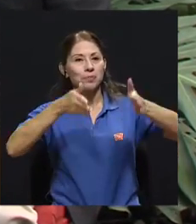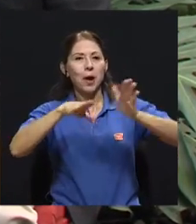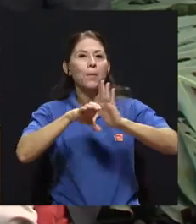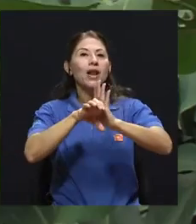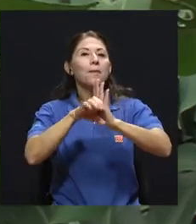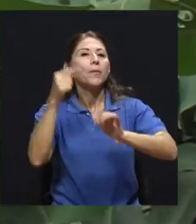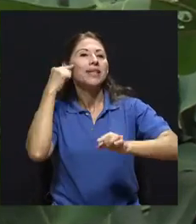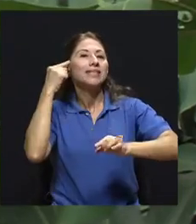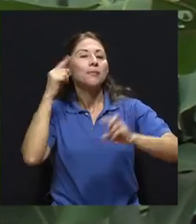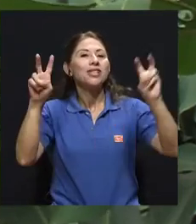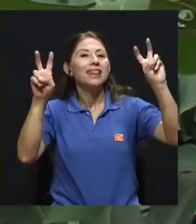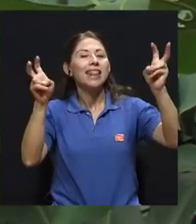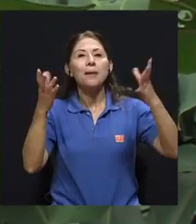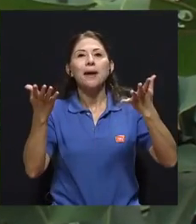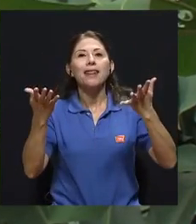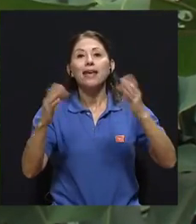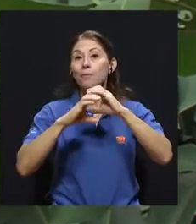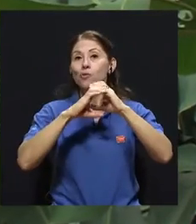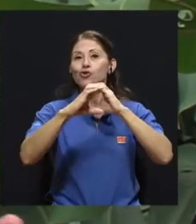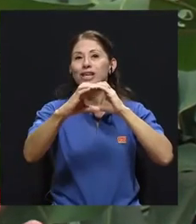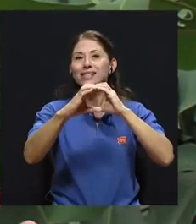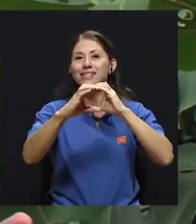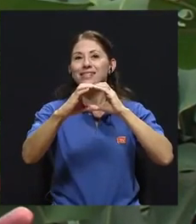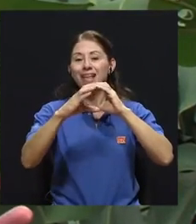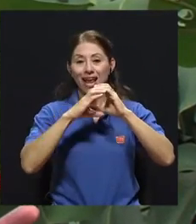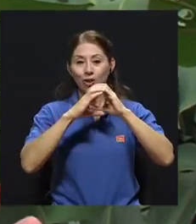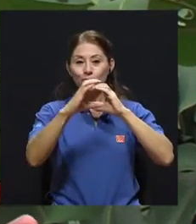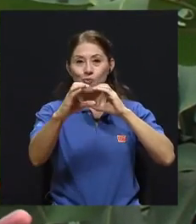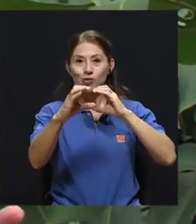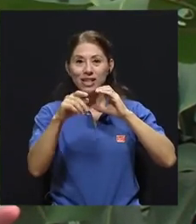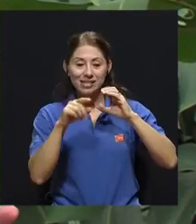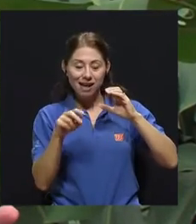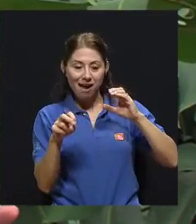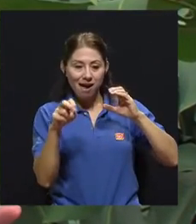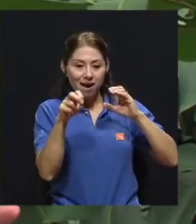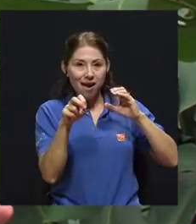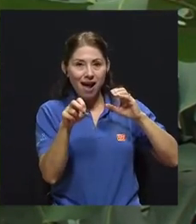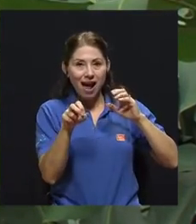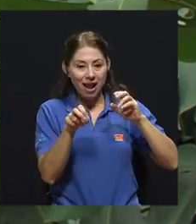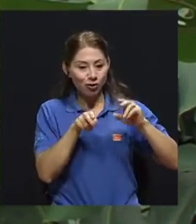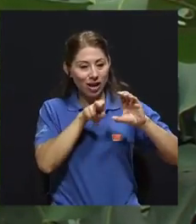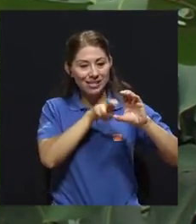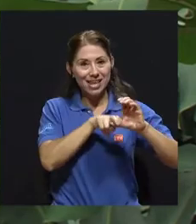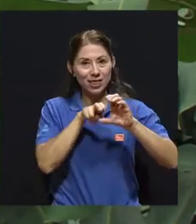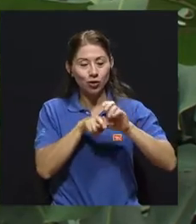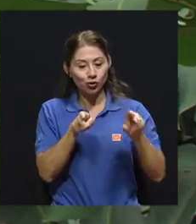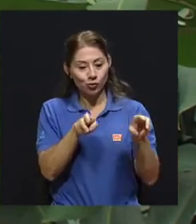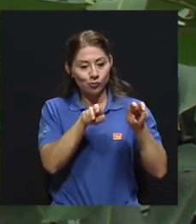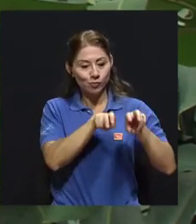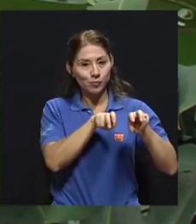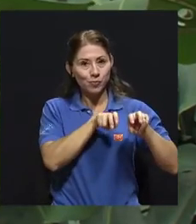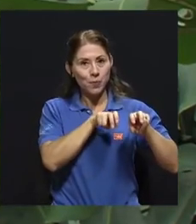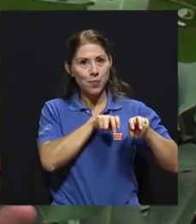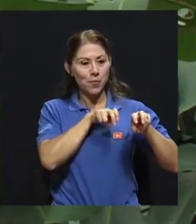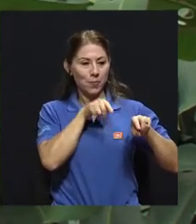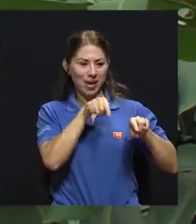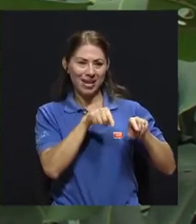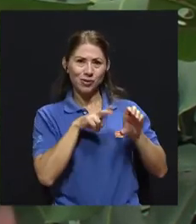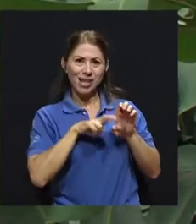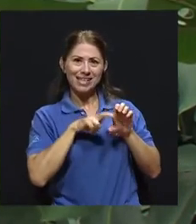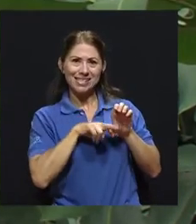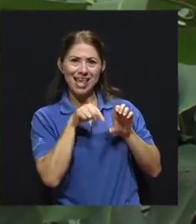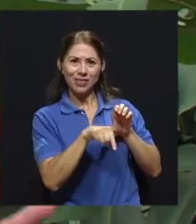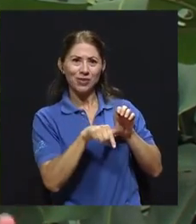¿Cuántas... por ejemplo, pensemos el tema de los asientos en los buses, ¿verdad? O sea, están hechos para una